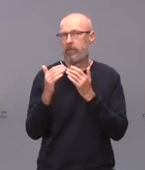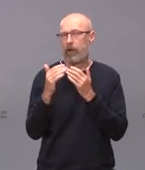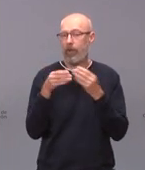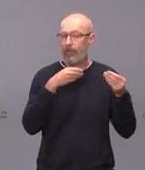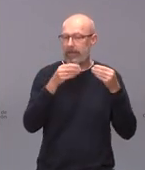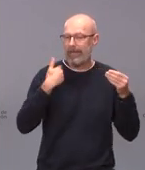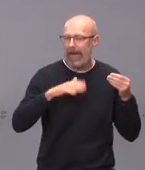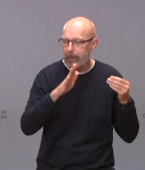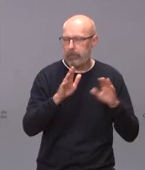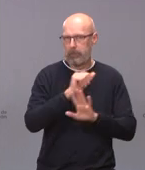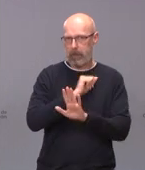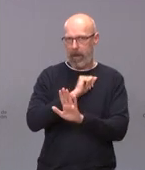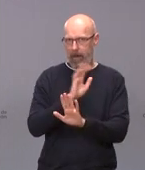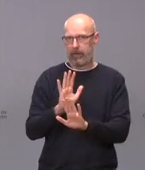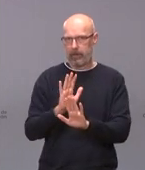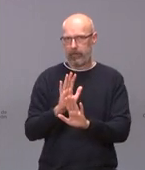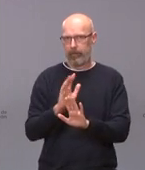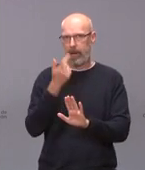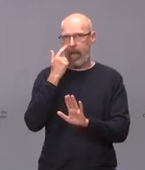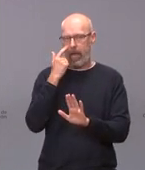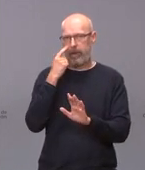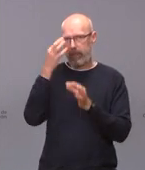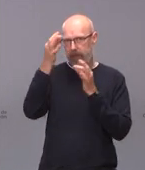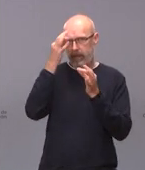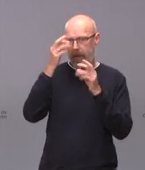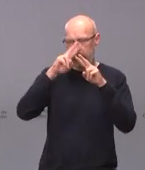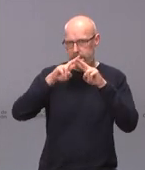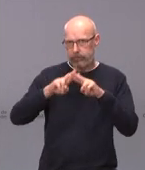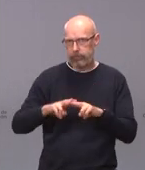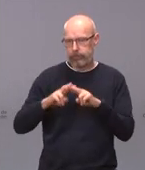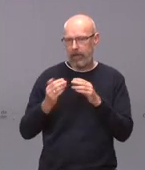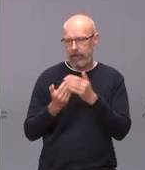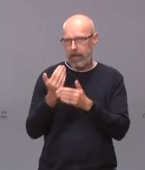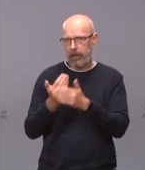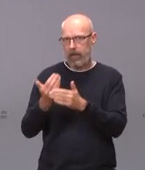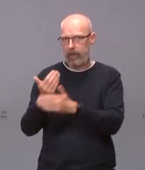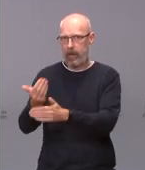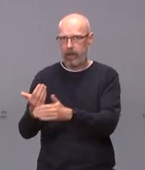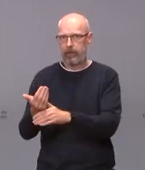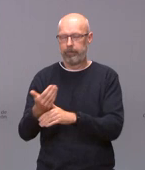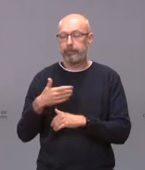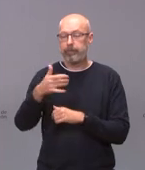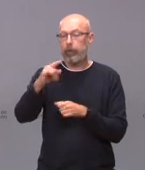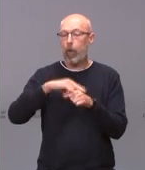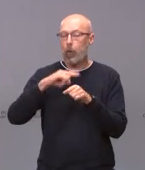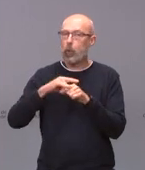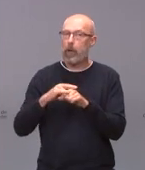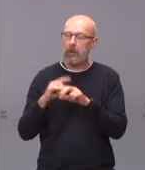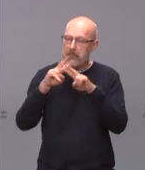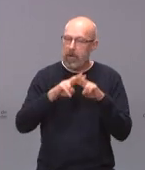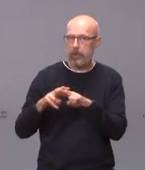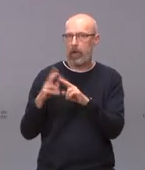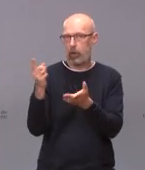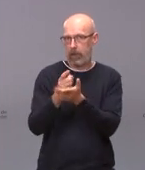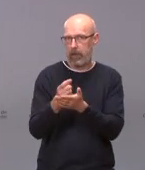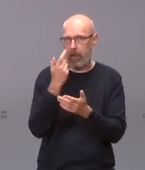esperar vamos a ver cómo va la incidencia en los próximos días el lunes volveremos a analizar la situación pero en este